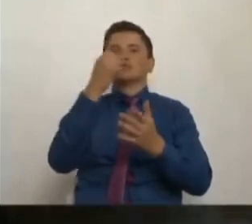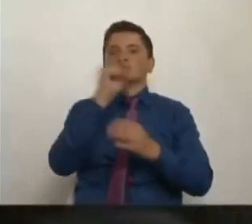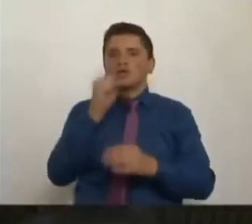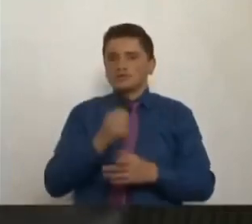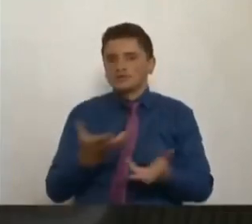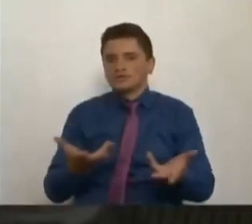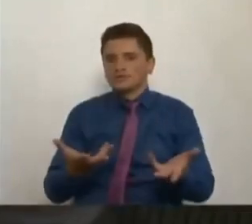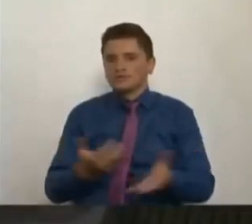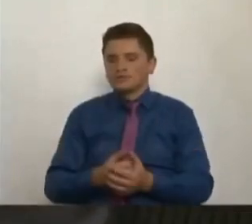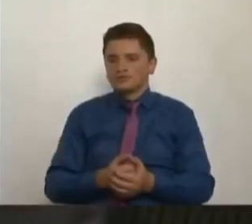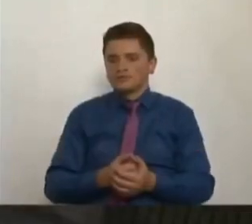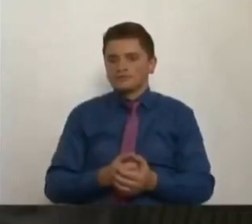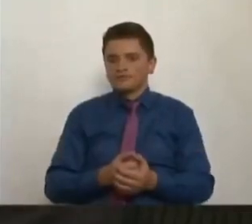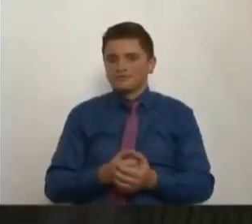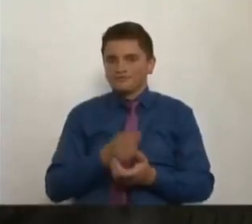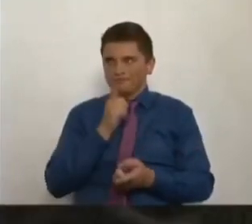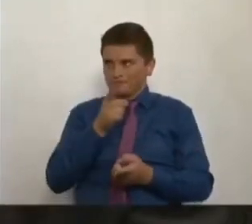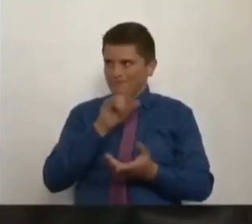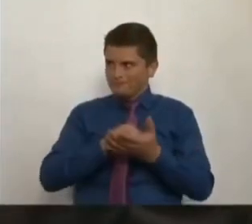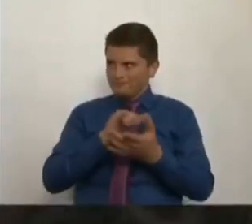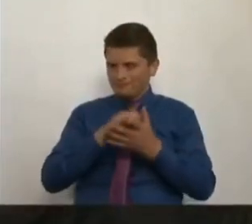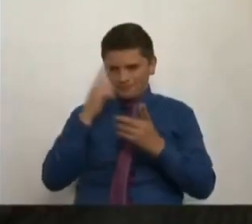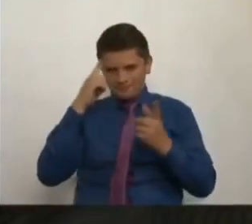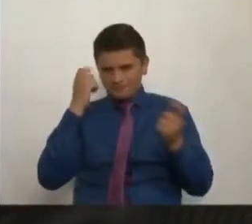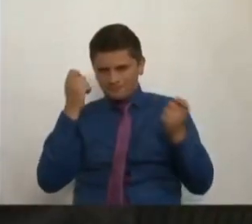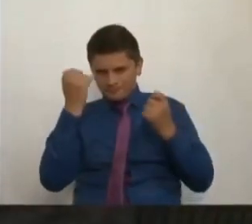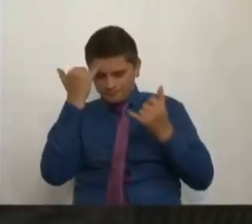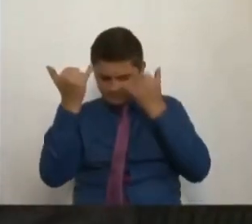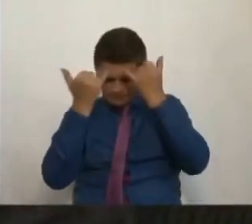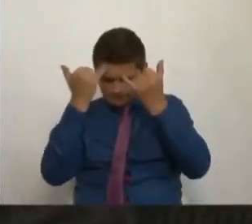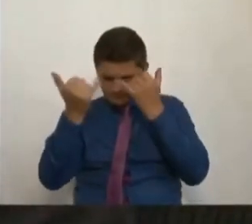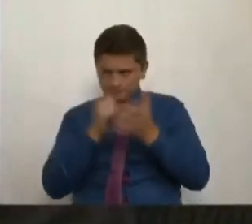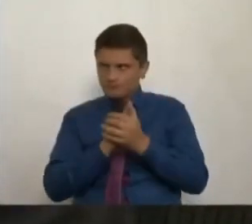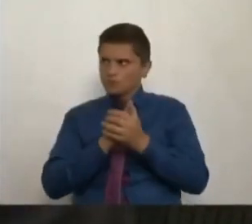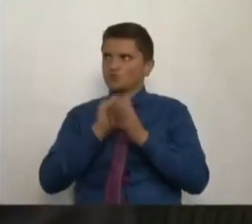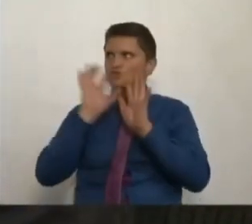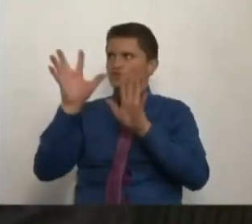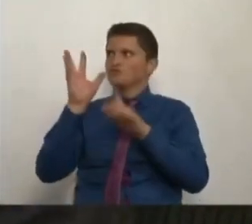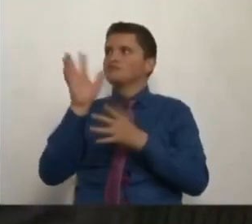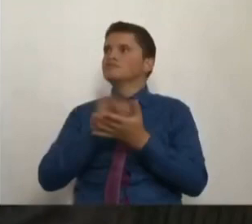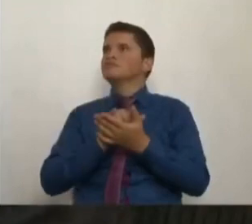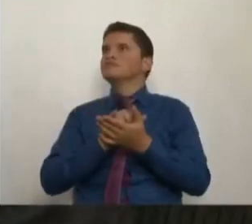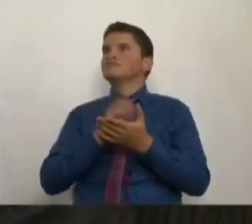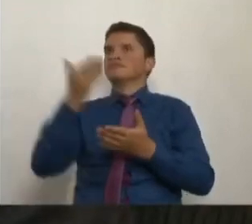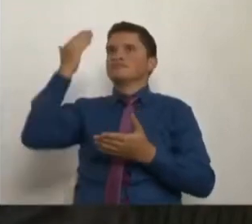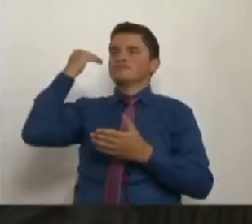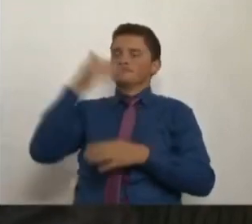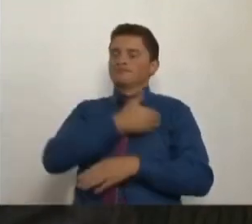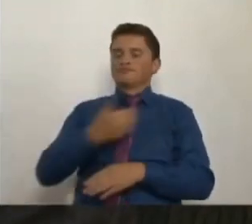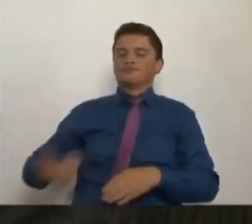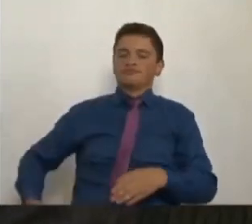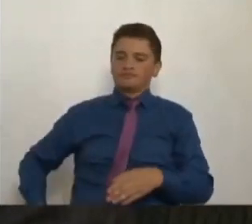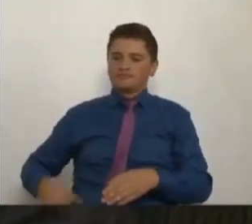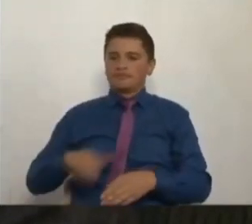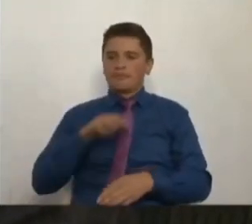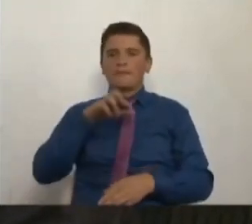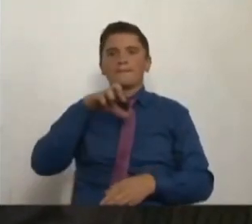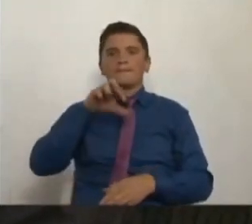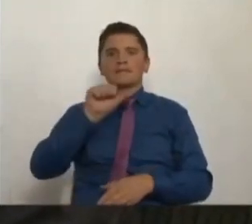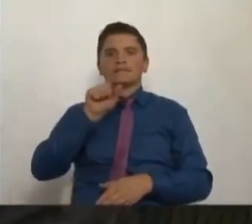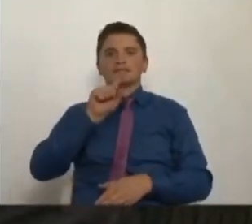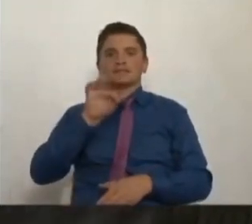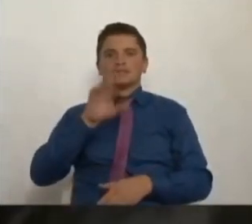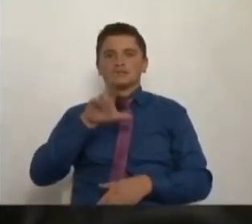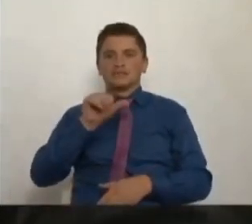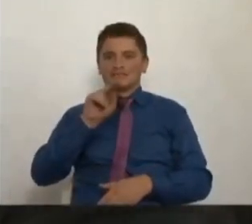Esa fórmula perversa que inició en el gobierno del presidente Pastrana, con el Chiqui Valenzuela